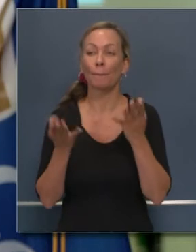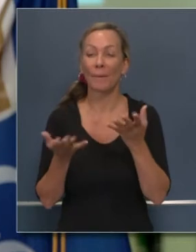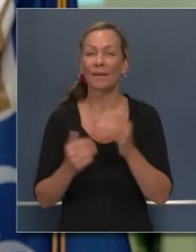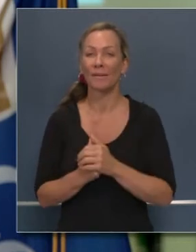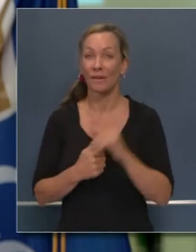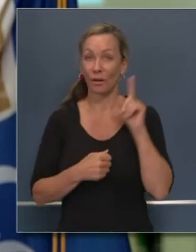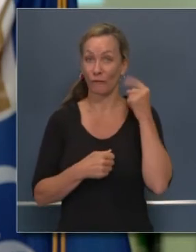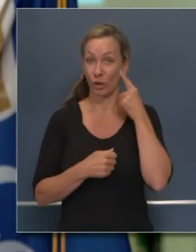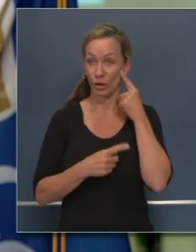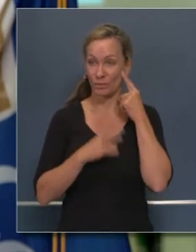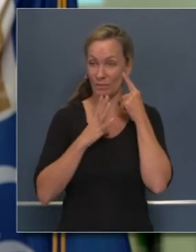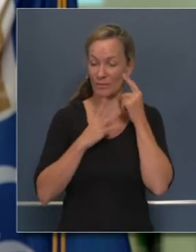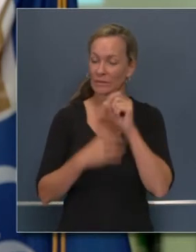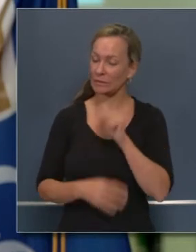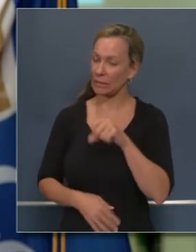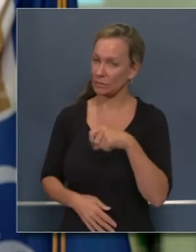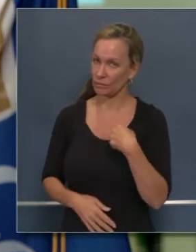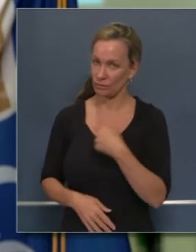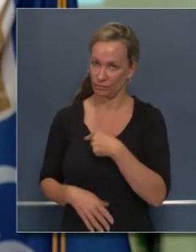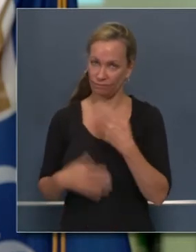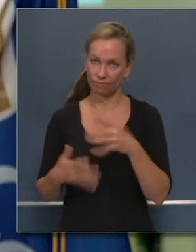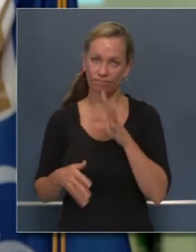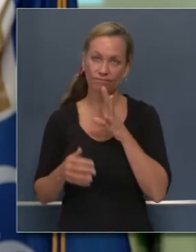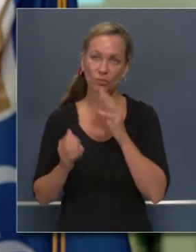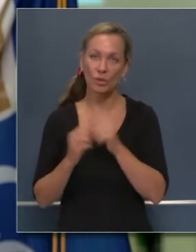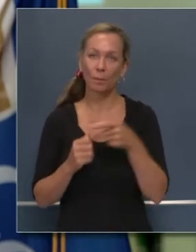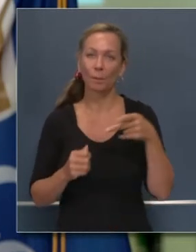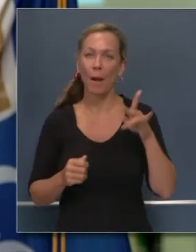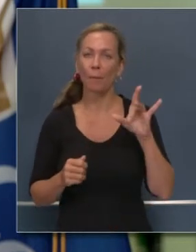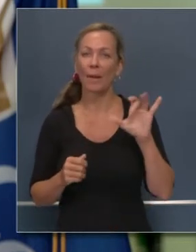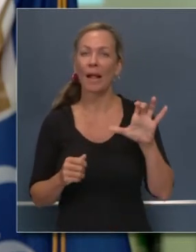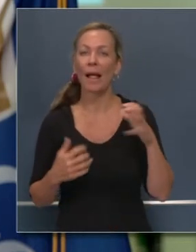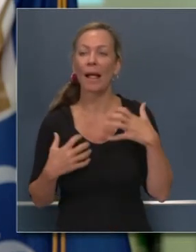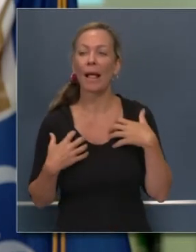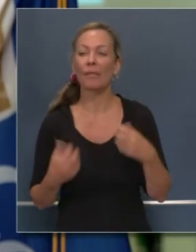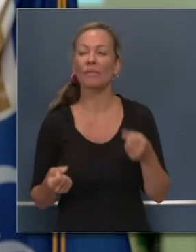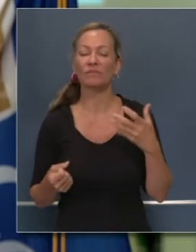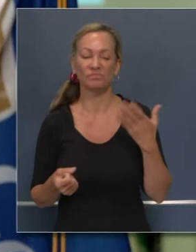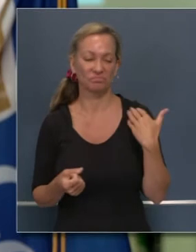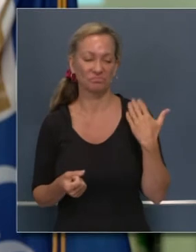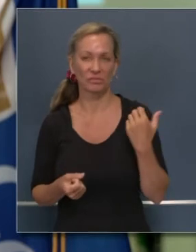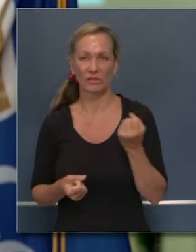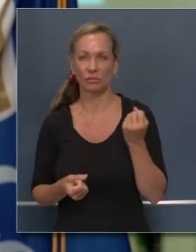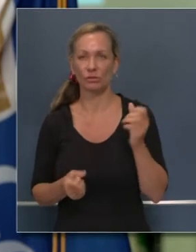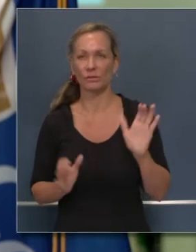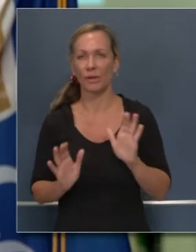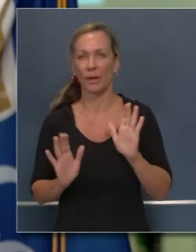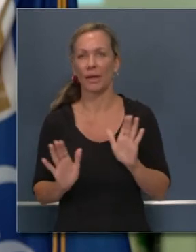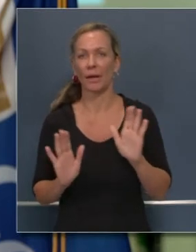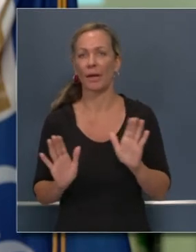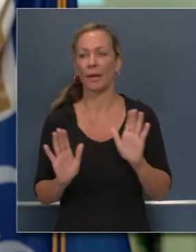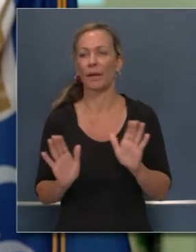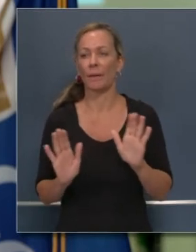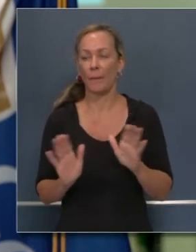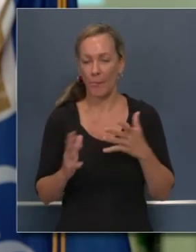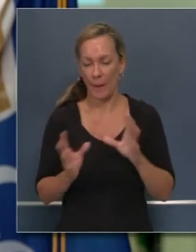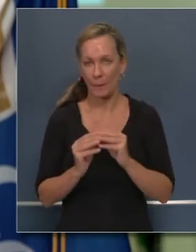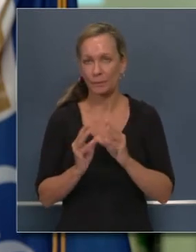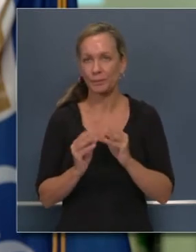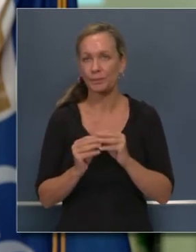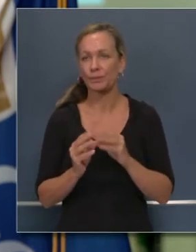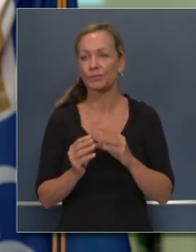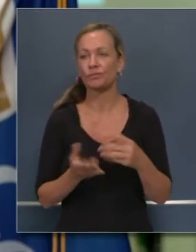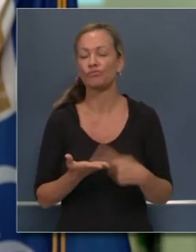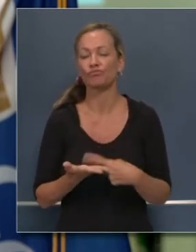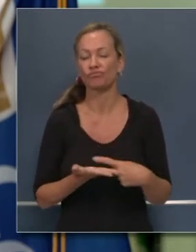muy buen diálogo, haremos algunos ajustes de acuerdo a la retroalimentación que recibimos el domingo. Tuvimos una reunión esta mañana en cuanto a